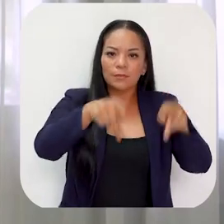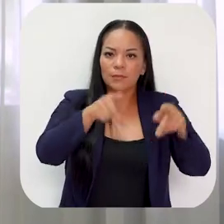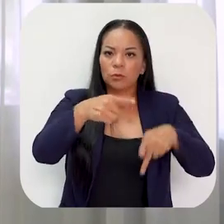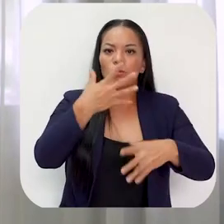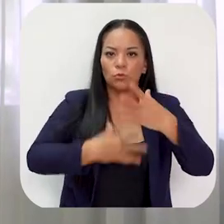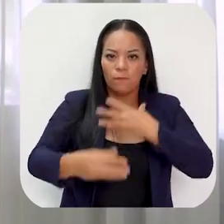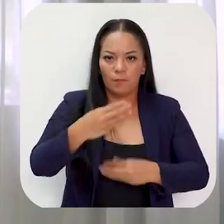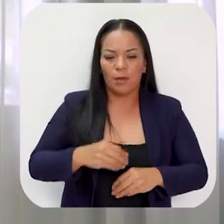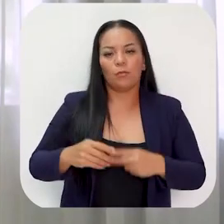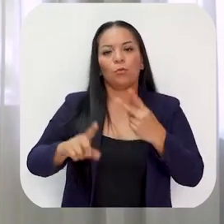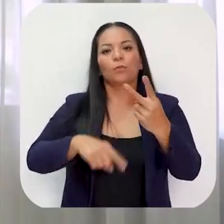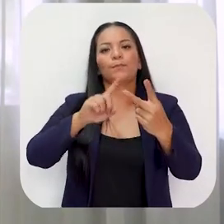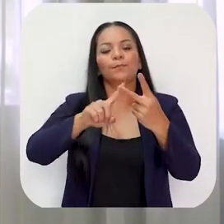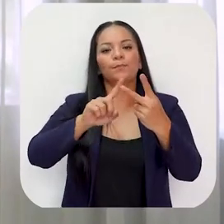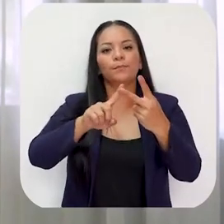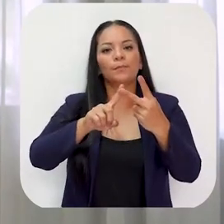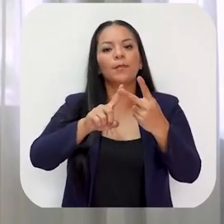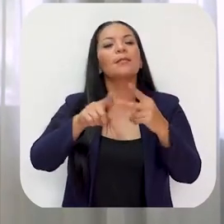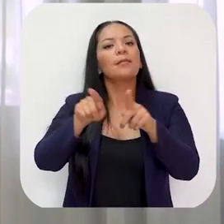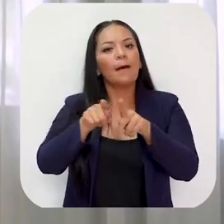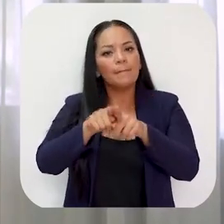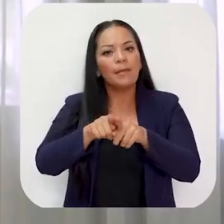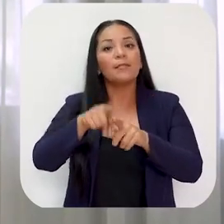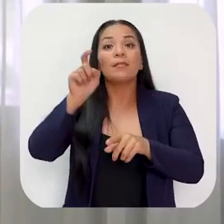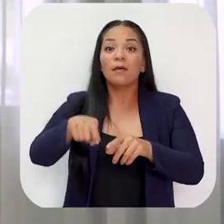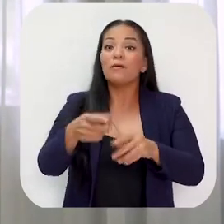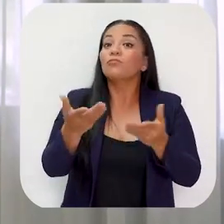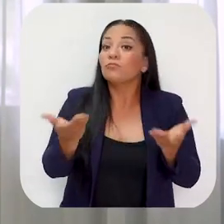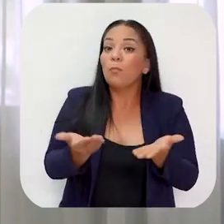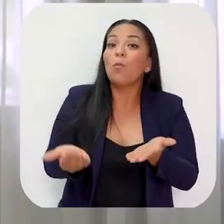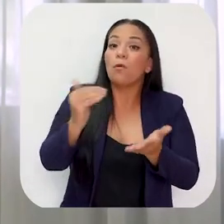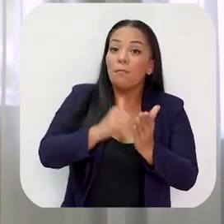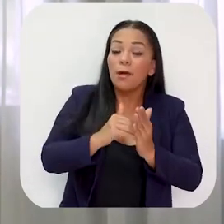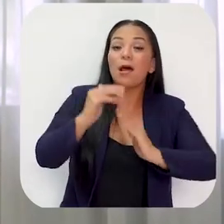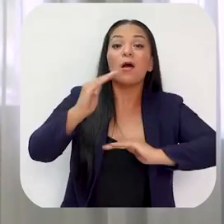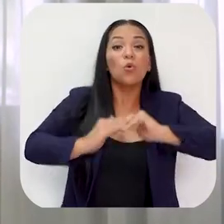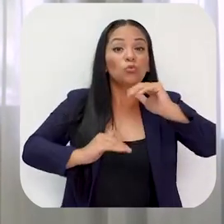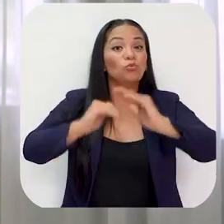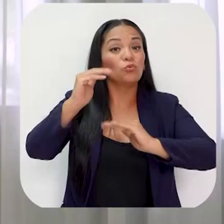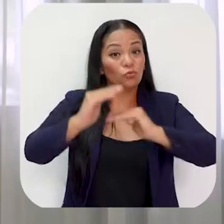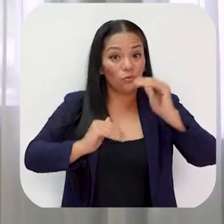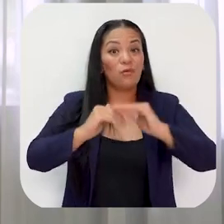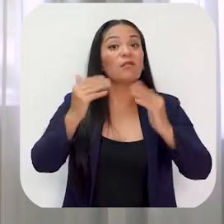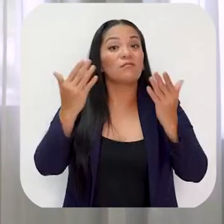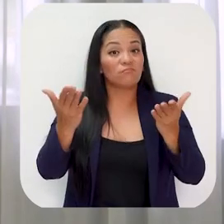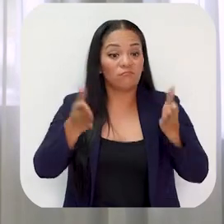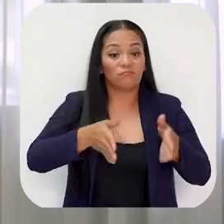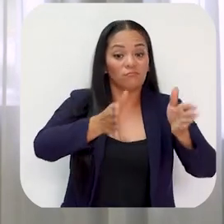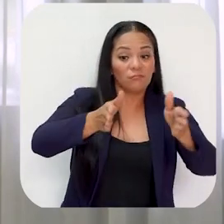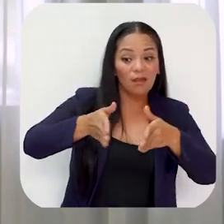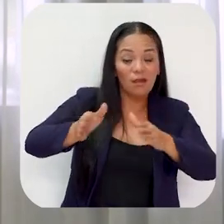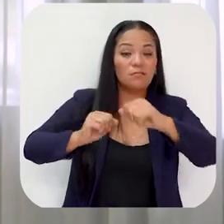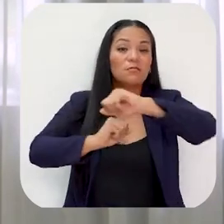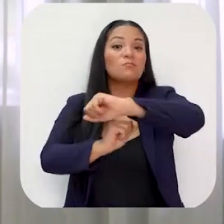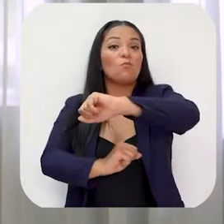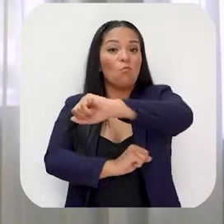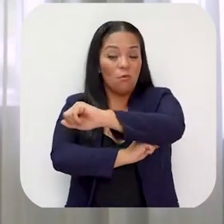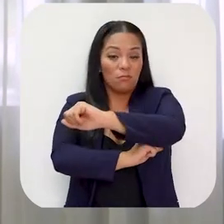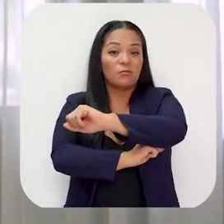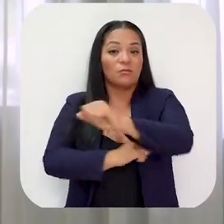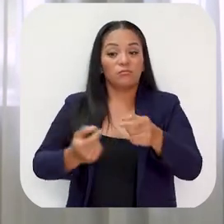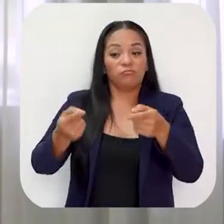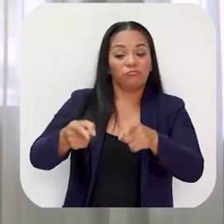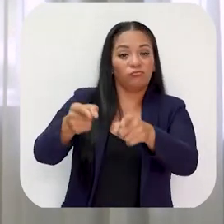sufriendo. Segundo, para reconstruir el gran daño que ha sufrido nuestra red vial y